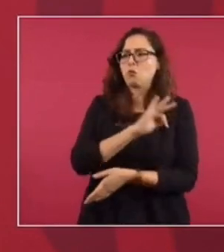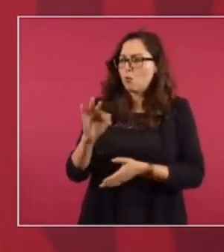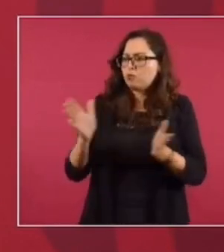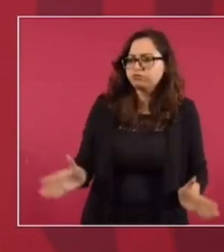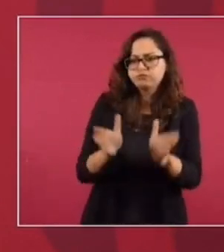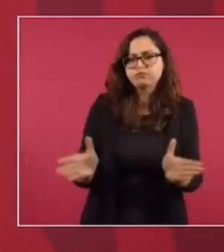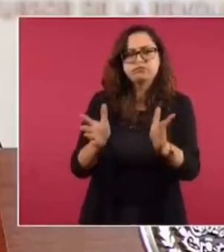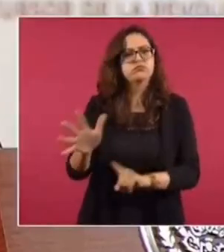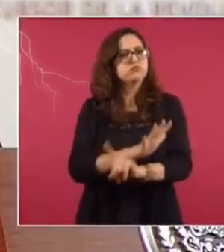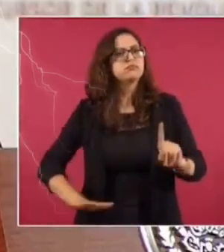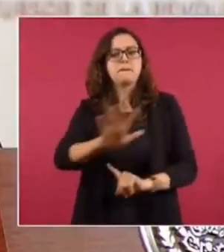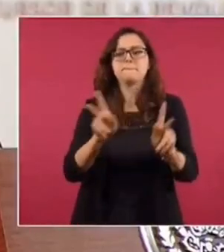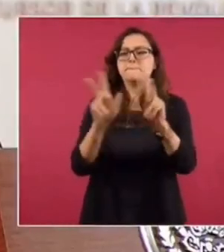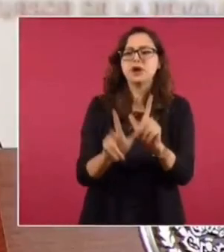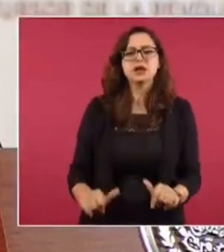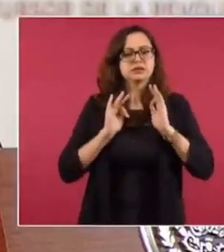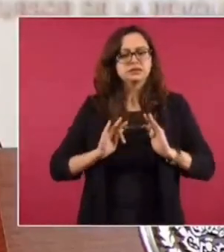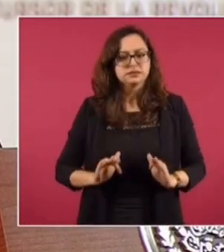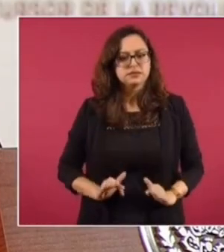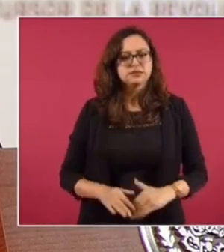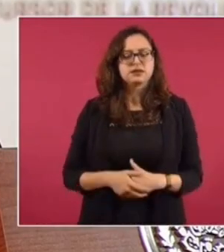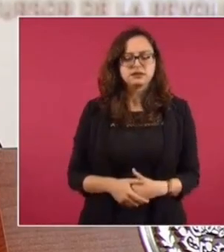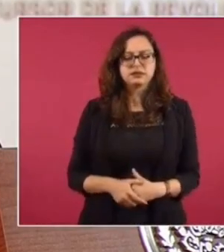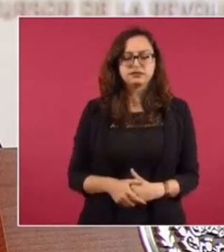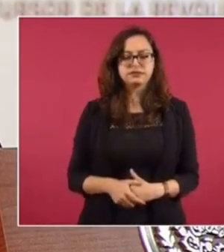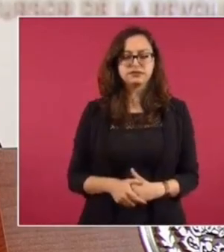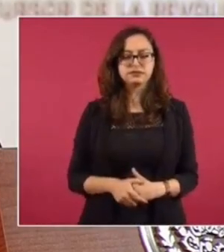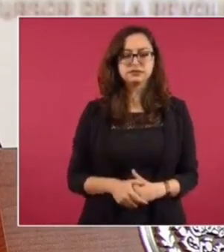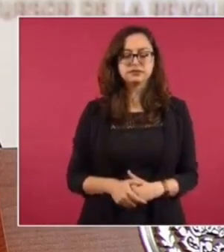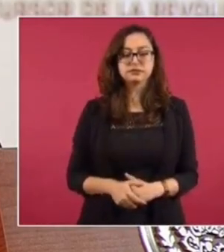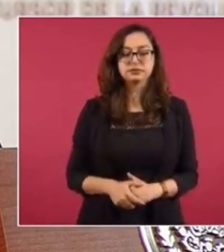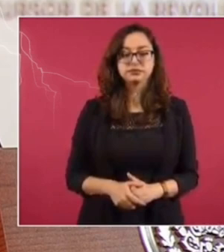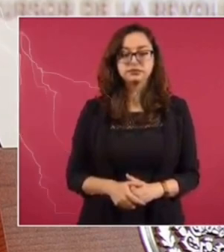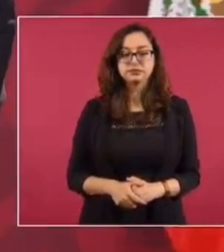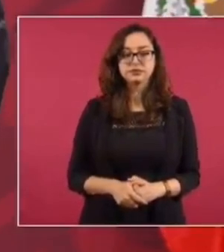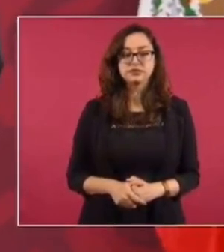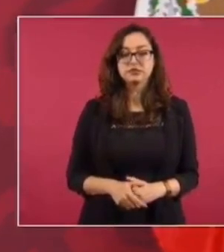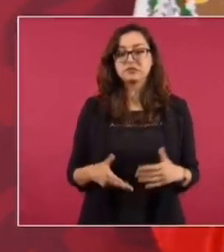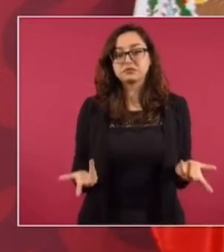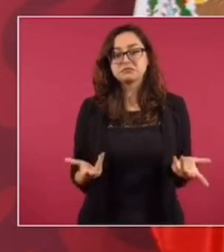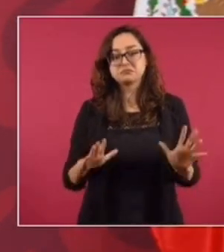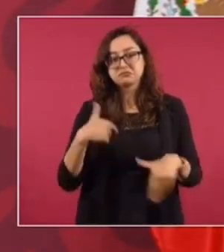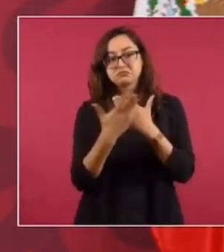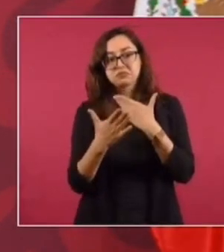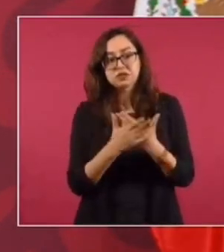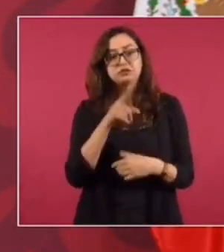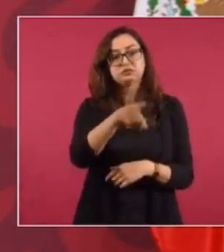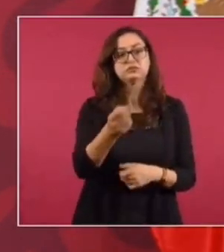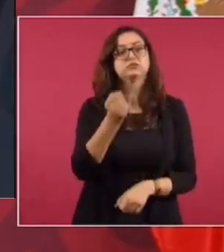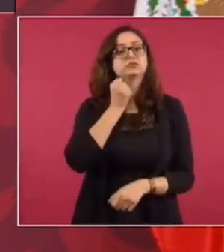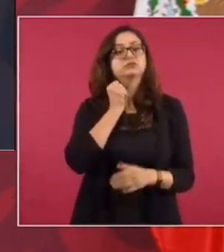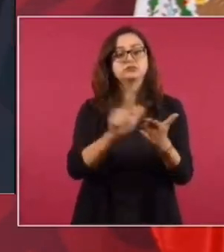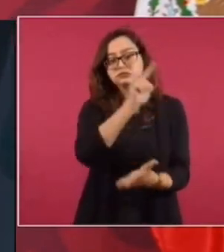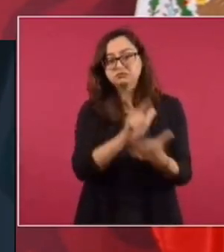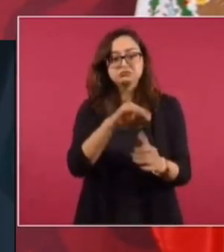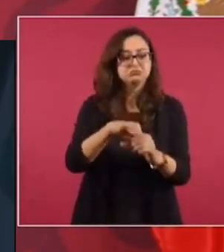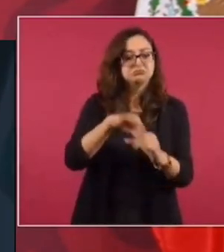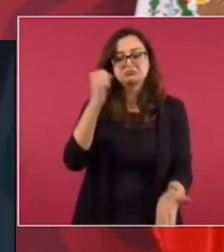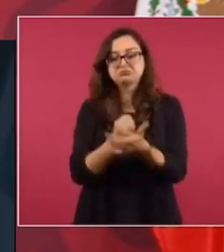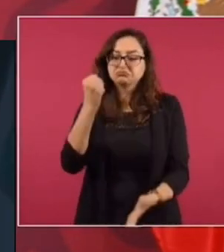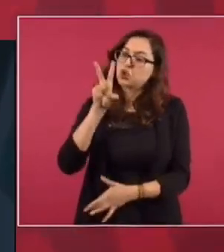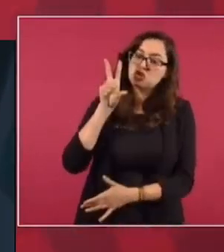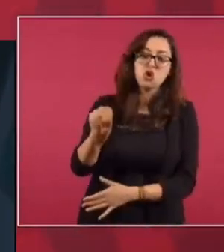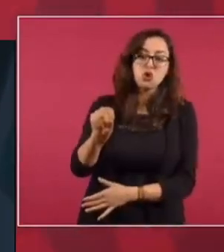para garantizar la paz, la tranquilidad. Por eso, también, si no se aprueba la reforma en el Senado,